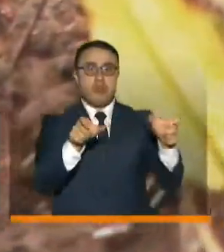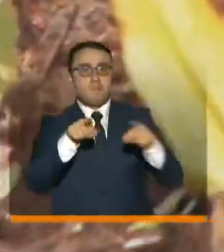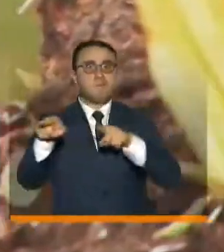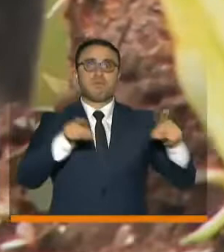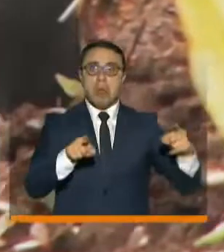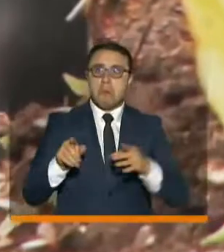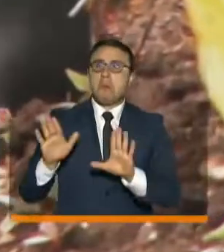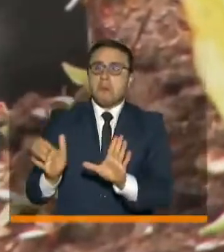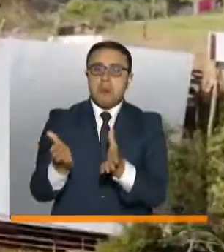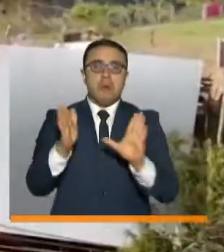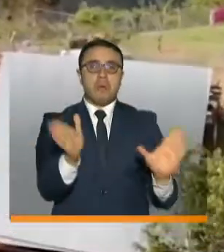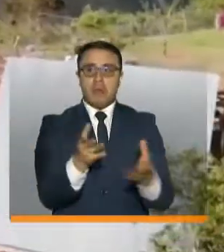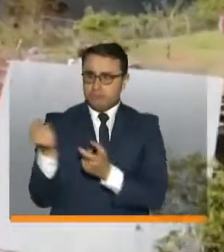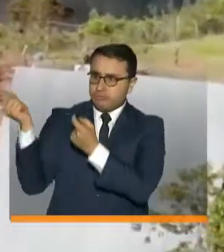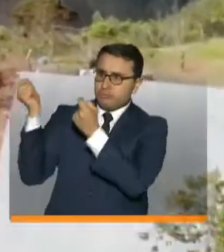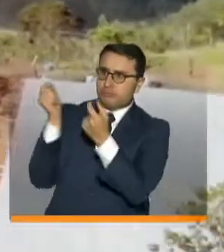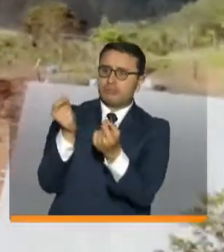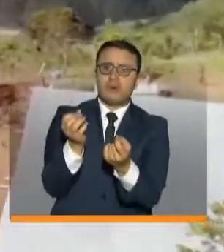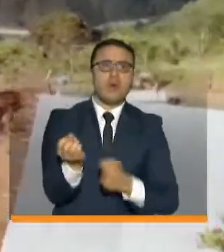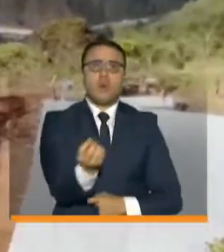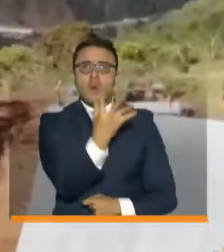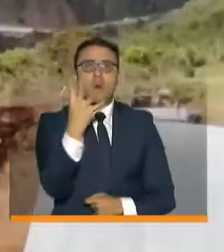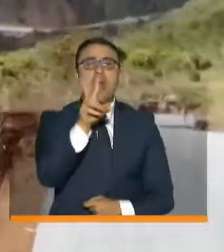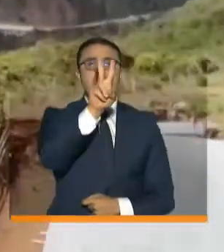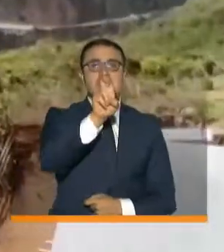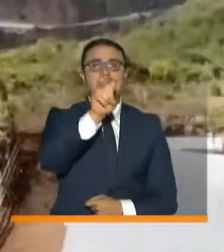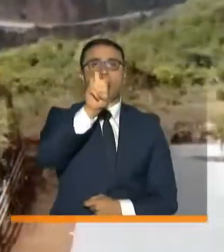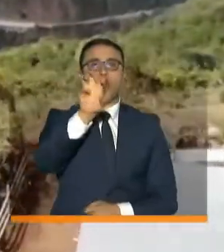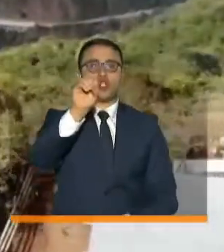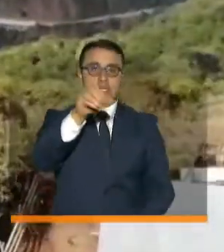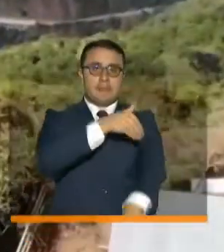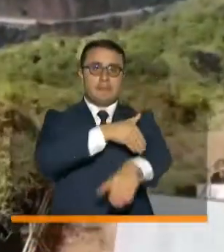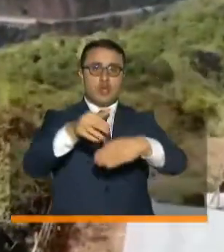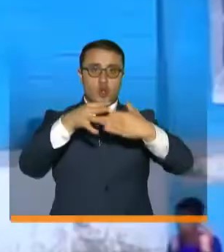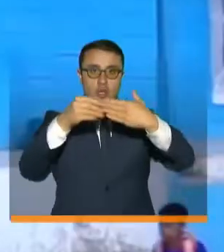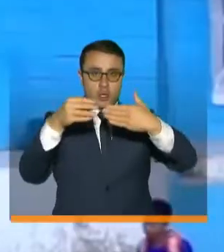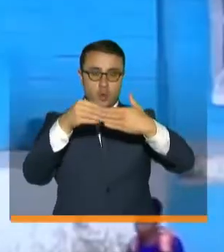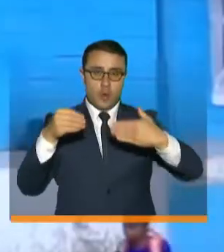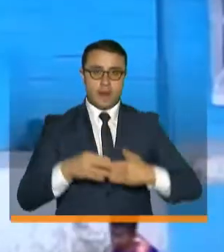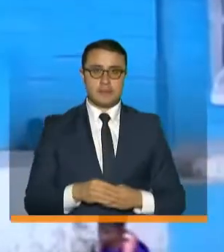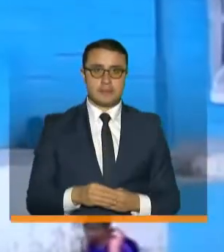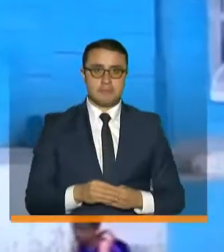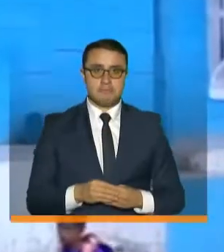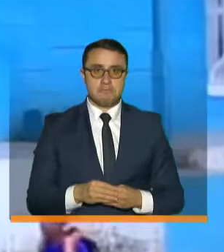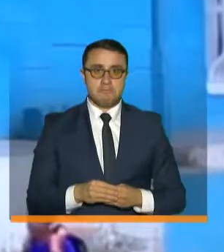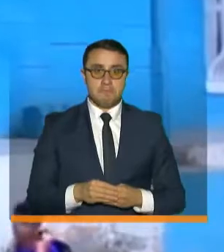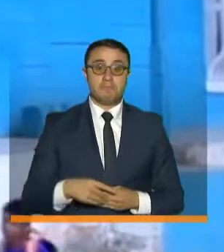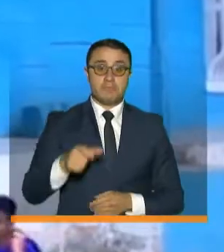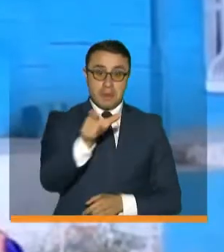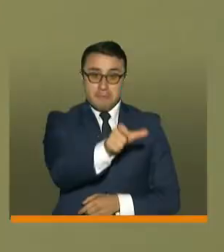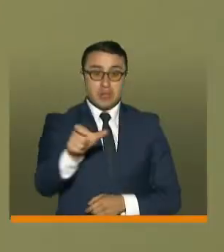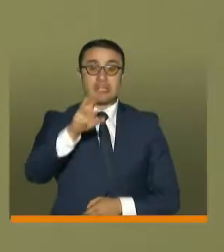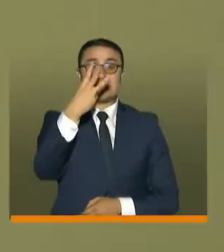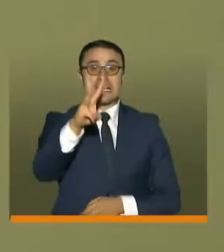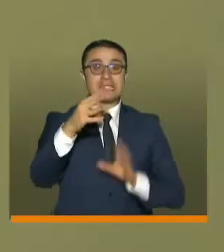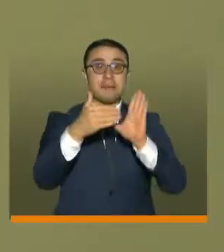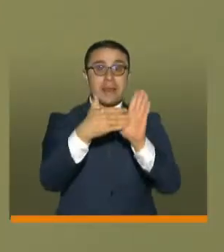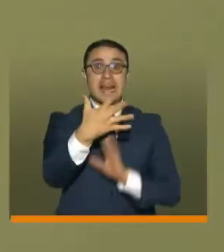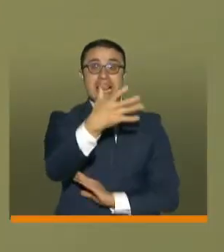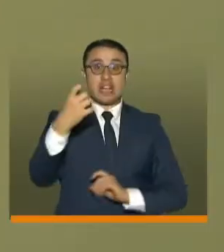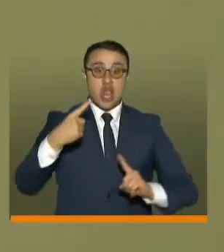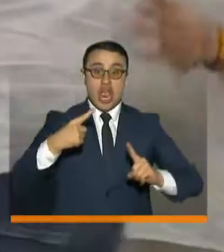con una inversión que supera los 780 millones de dólares, apoyando a los más de 13 mil 500